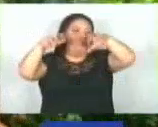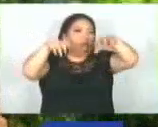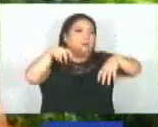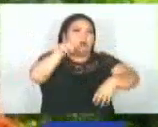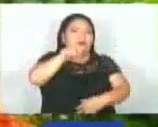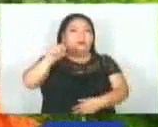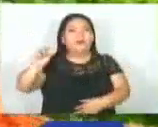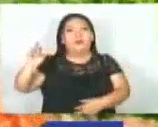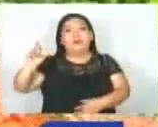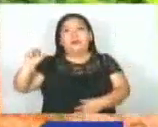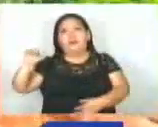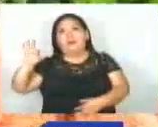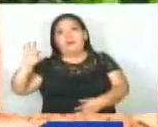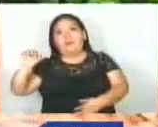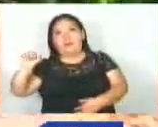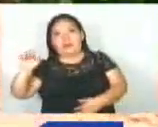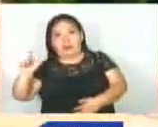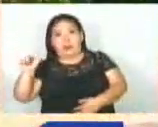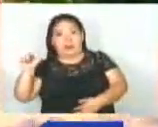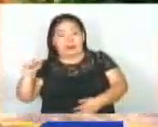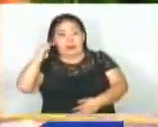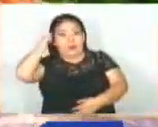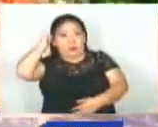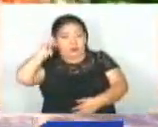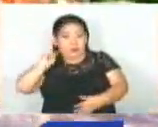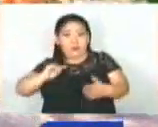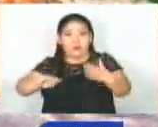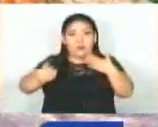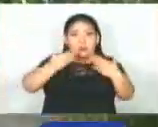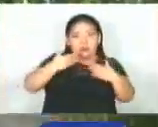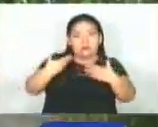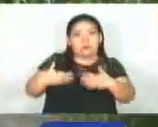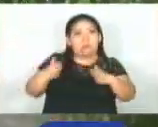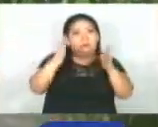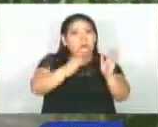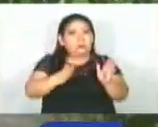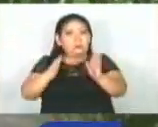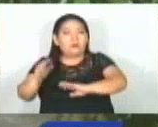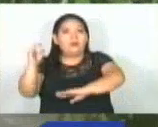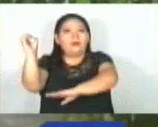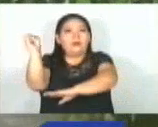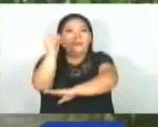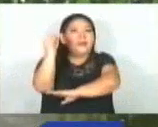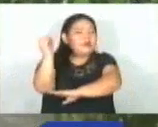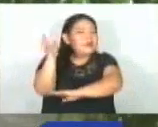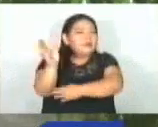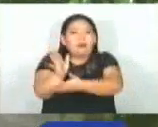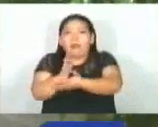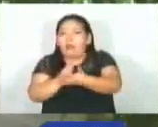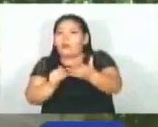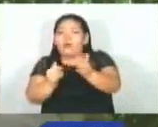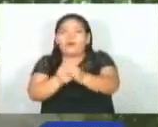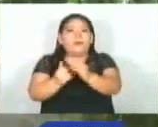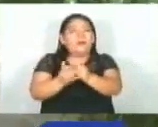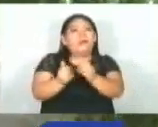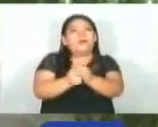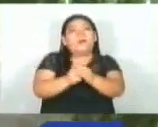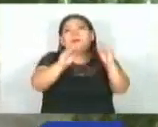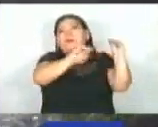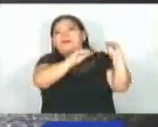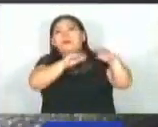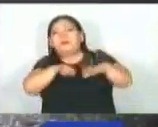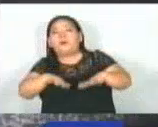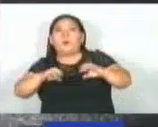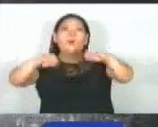tropical Rafael, el funcionario dijo que cuentan con un plan de emergencias para atender cualquier derrumbe o inundación que